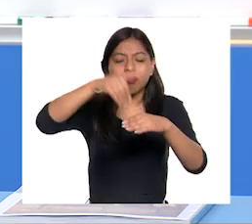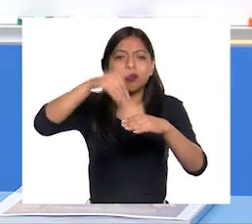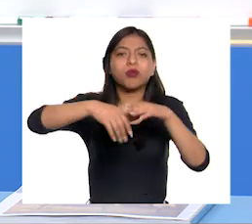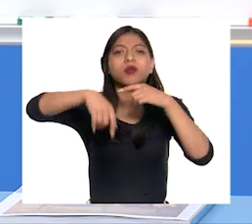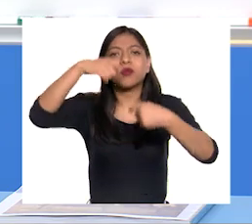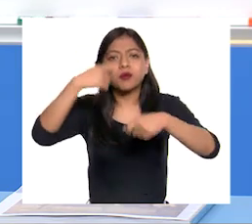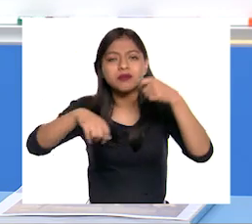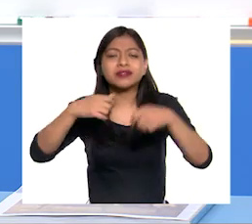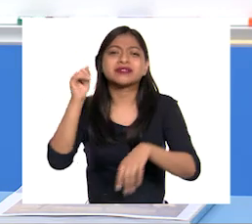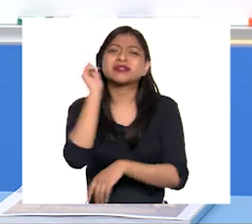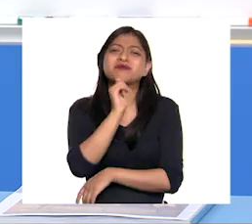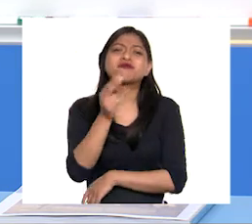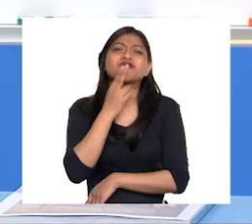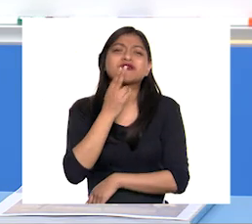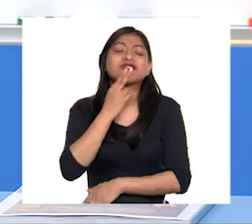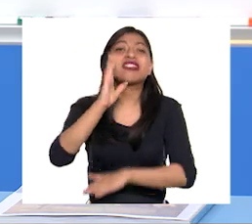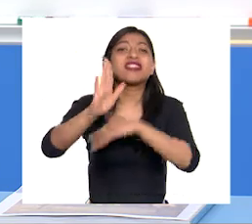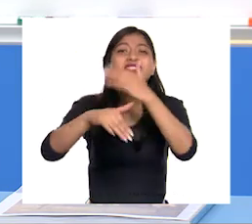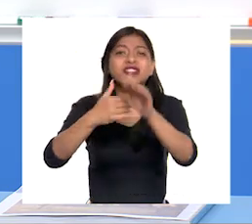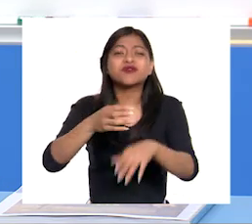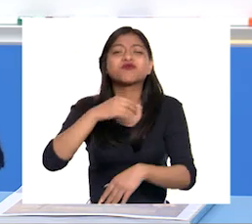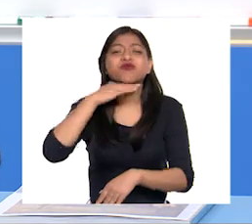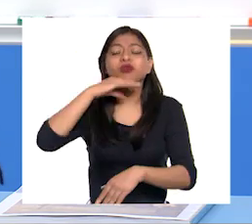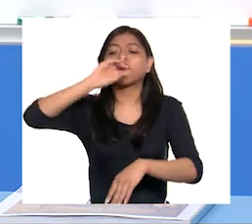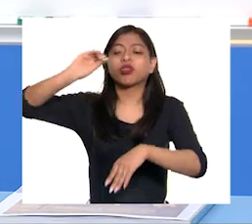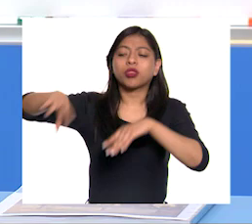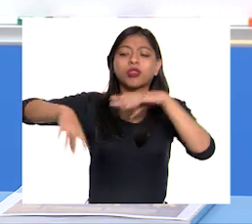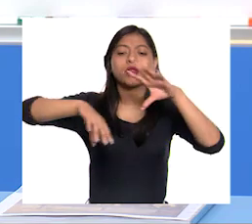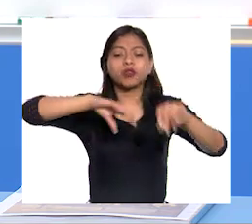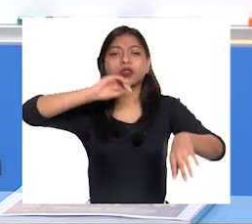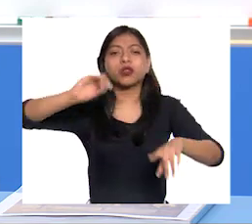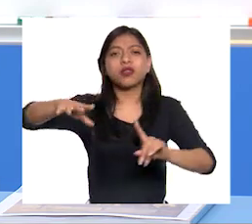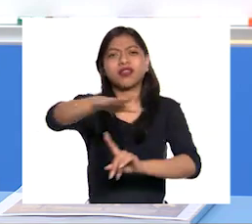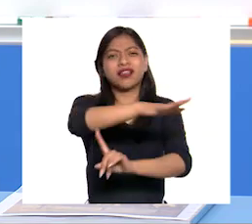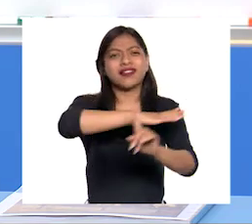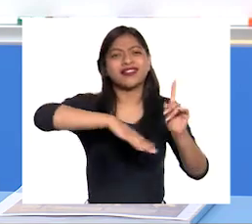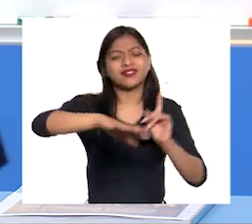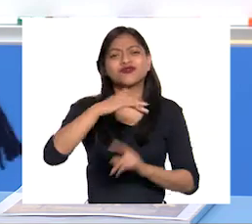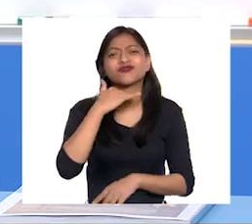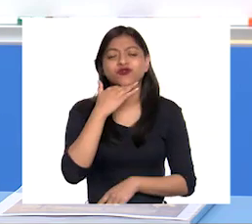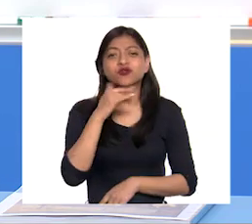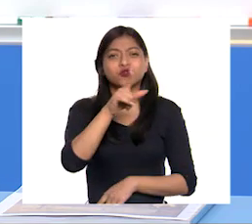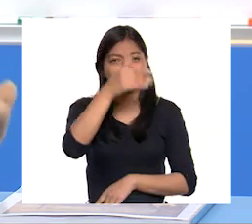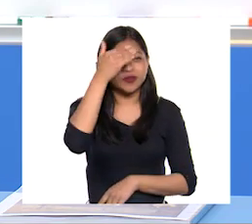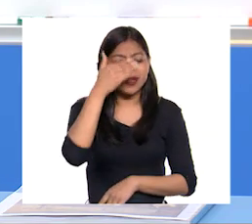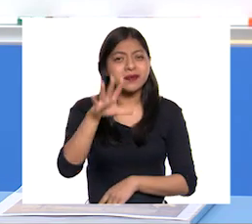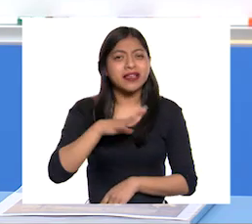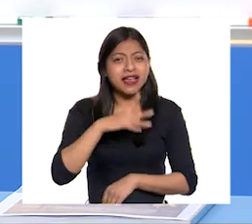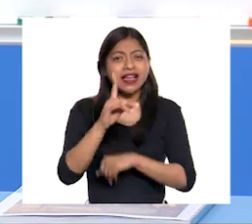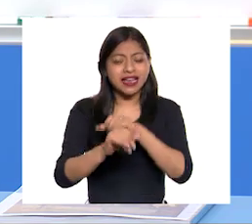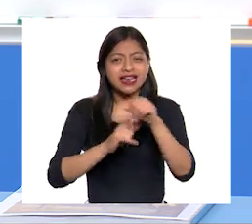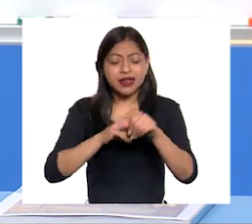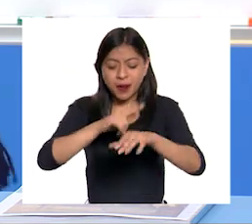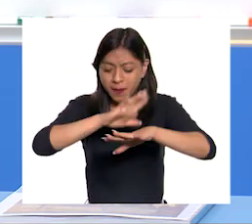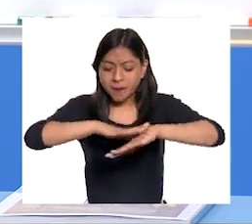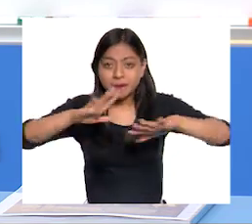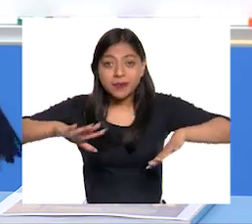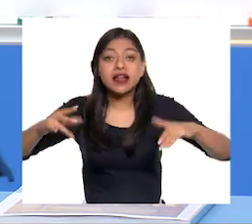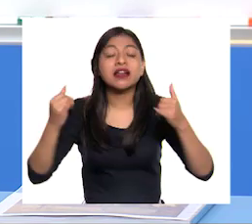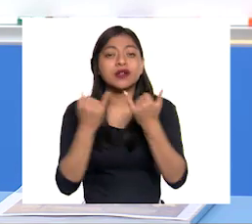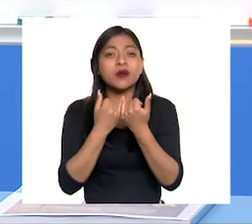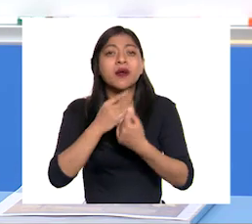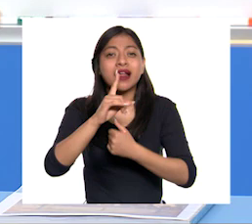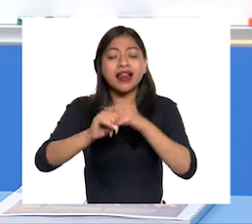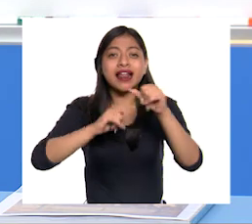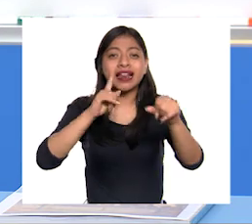dónde van a parar Ay, Lari ¿Tú sabías que hay animalitos marinos y terrestres que tienen